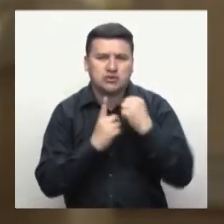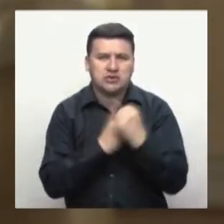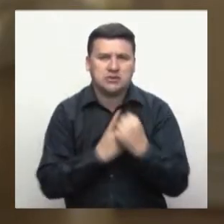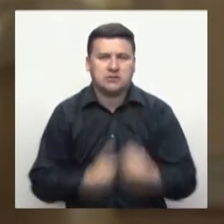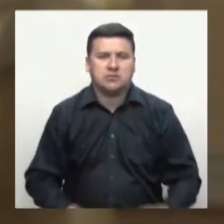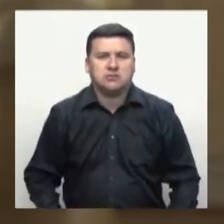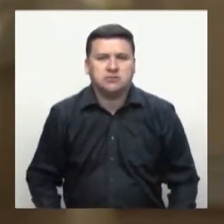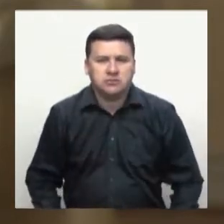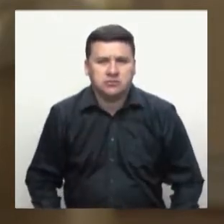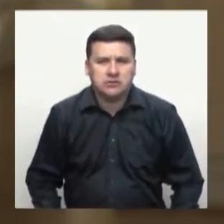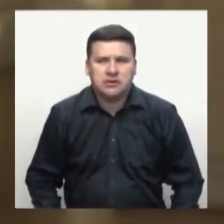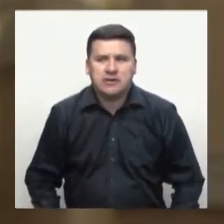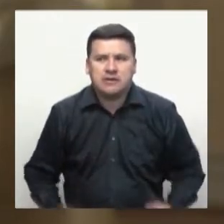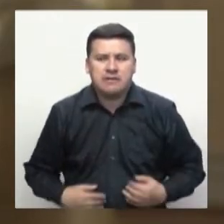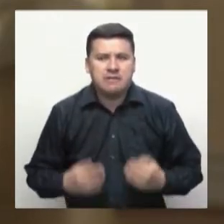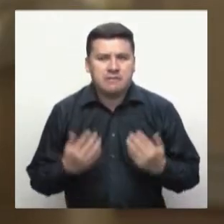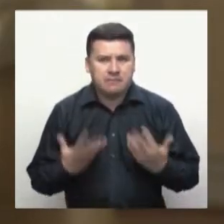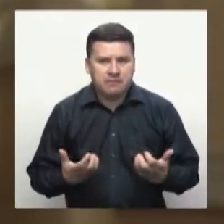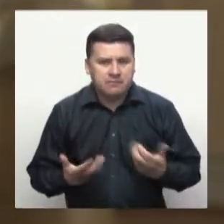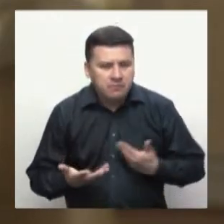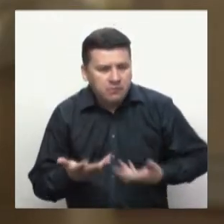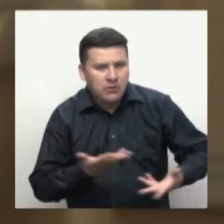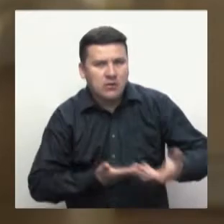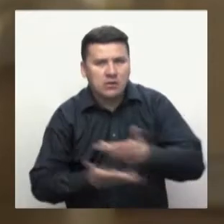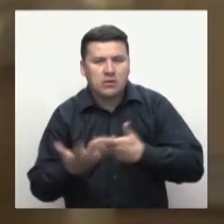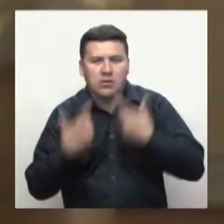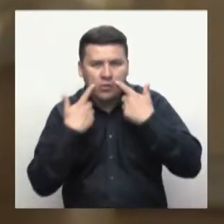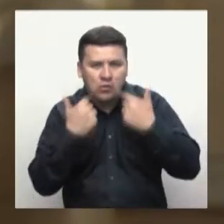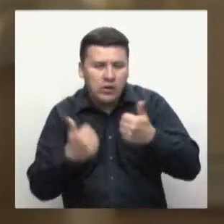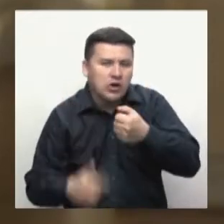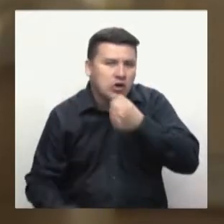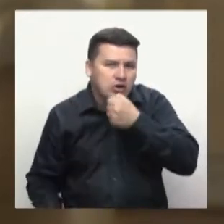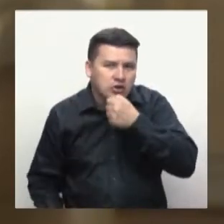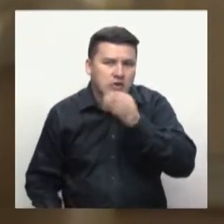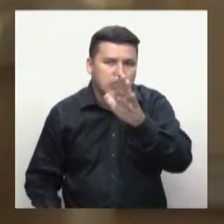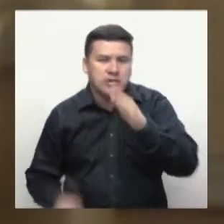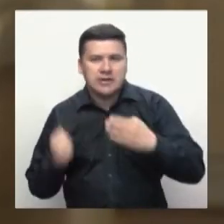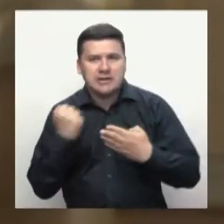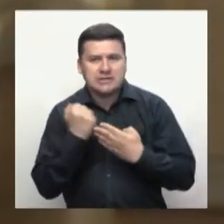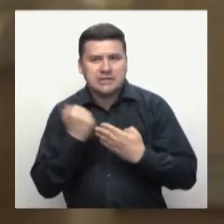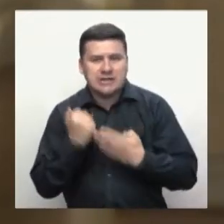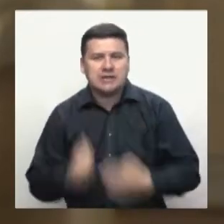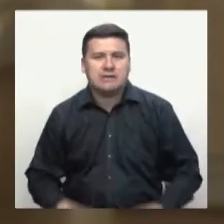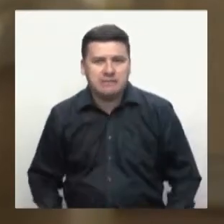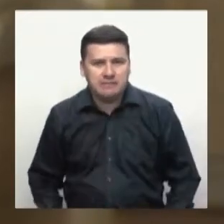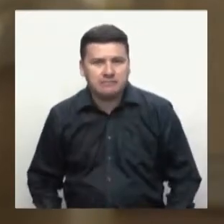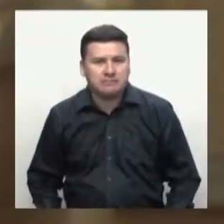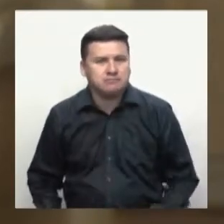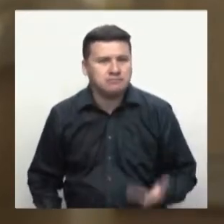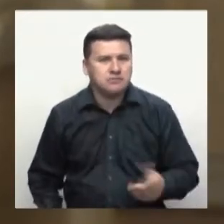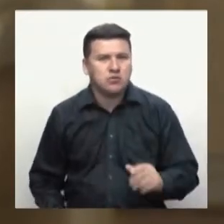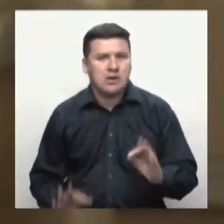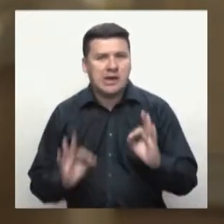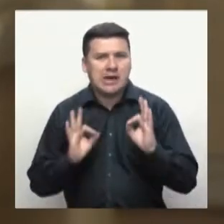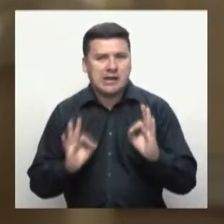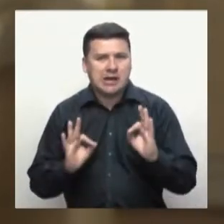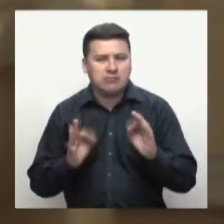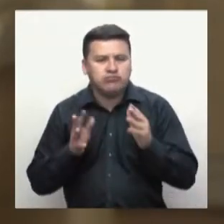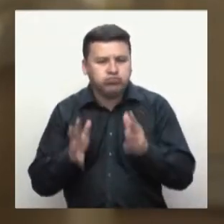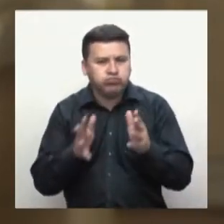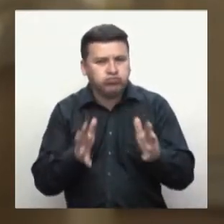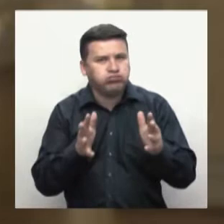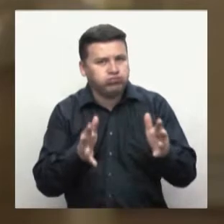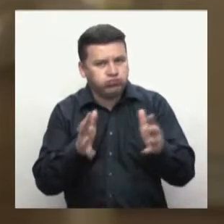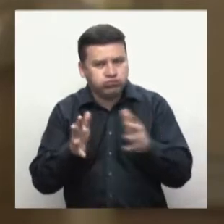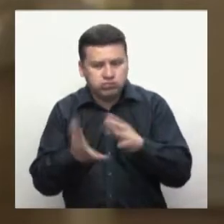y justicia social. También quiero compartirles una buena noticia para el SENA, que redundará